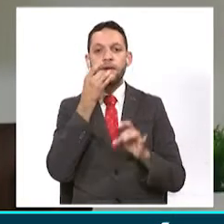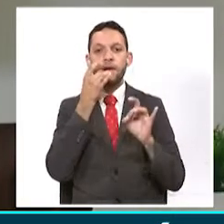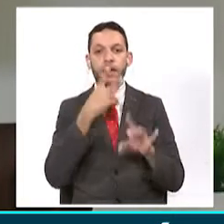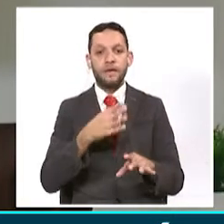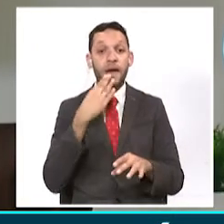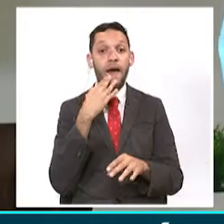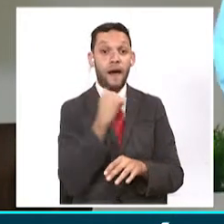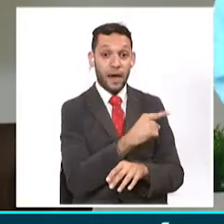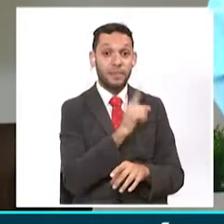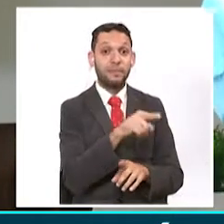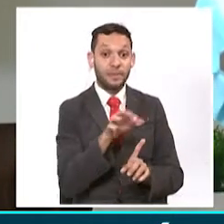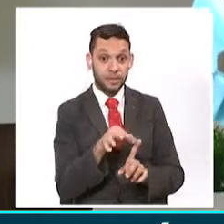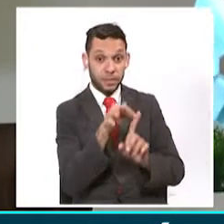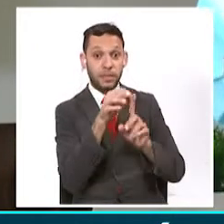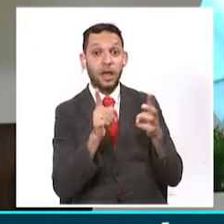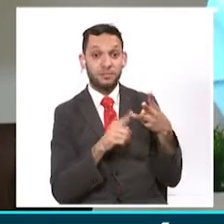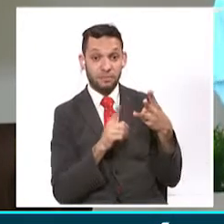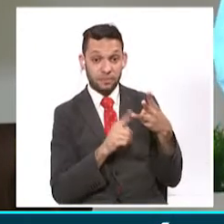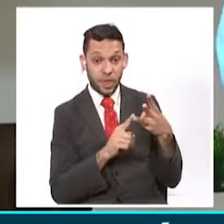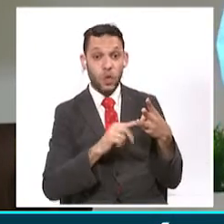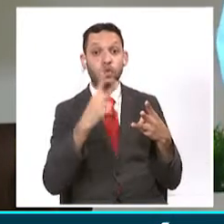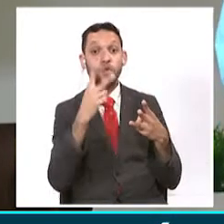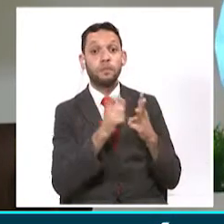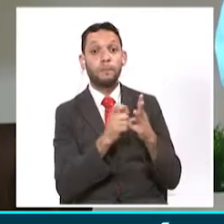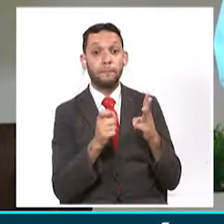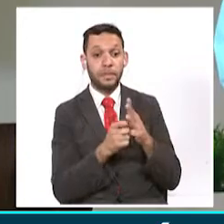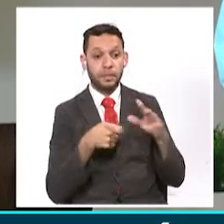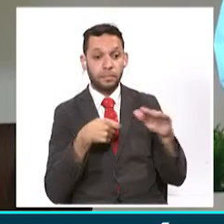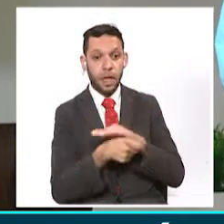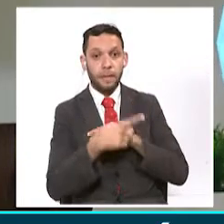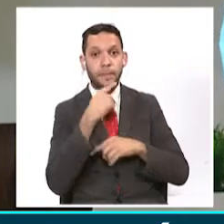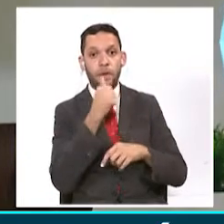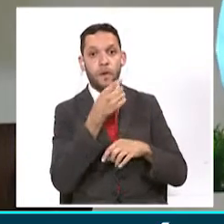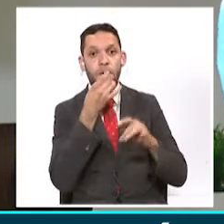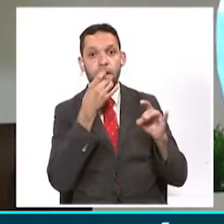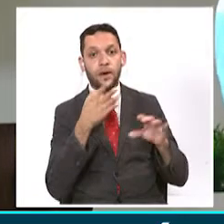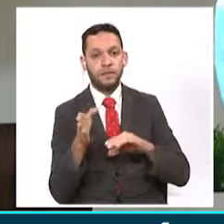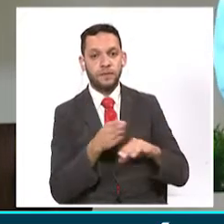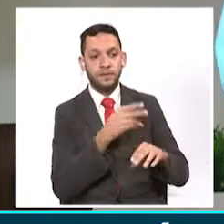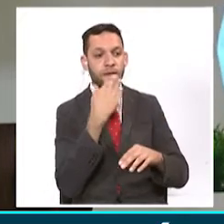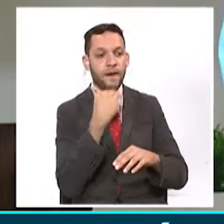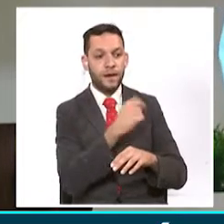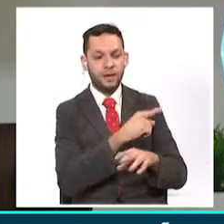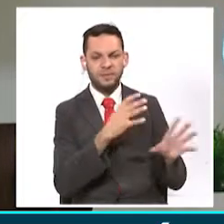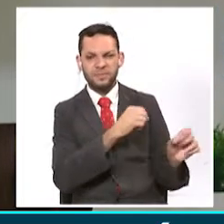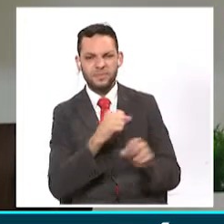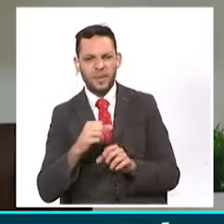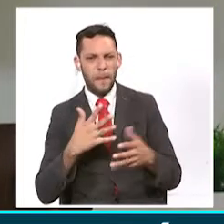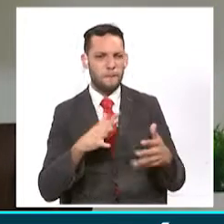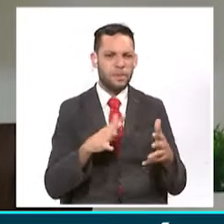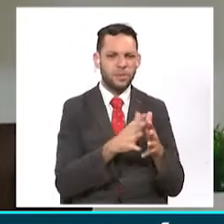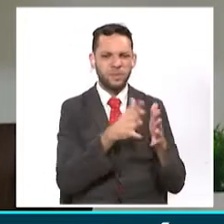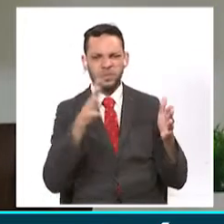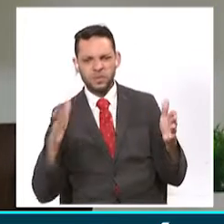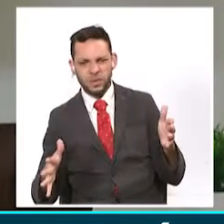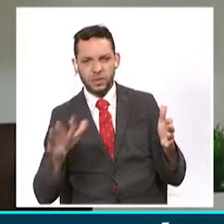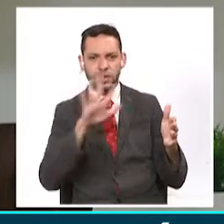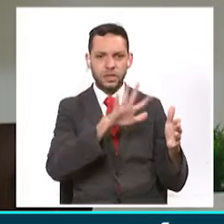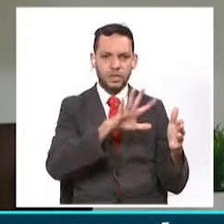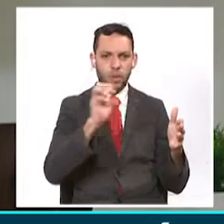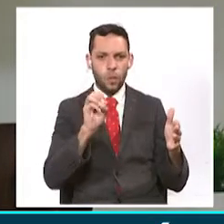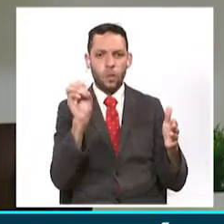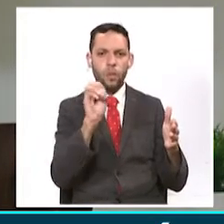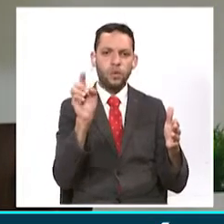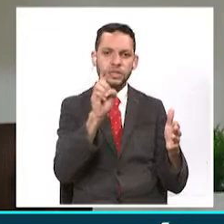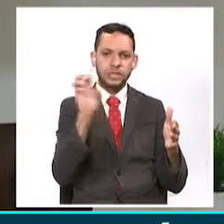En este tipo de delitos la condena oscilaría más o menos entre unos 50 y 60